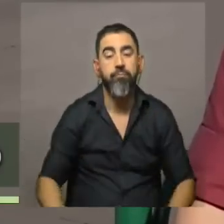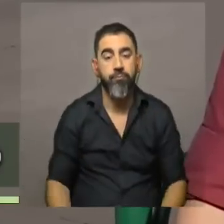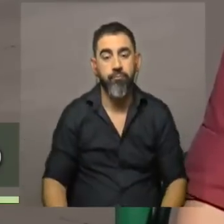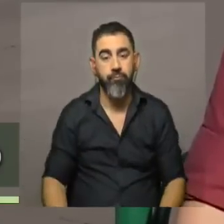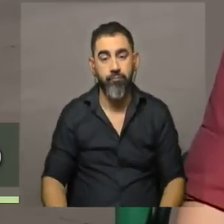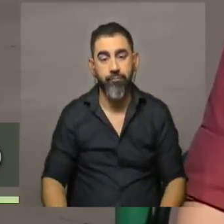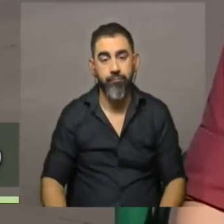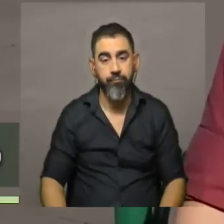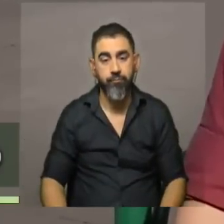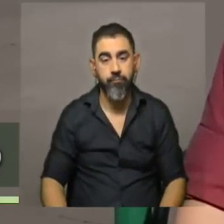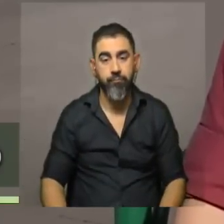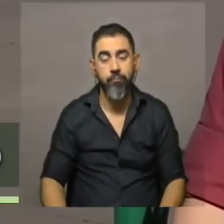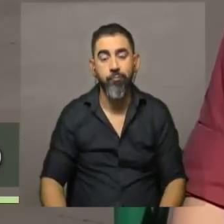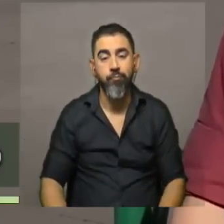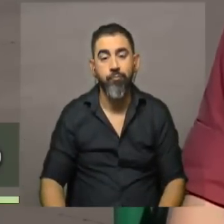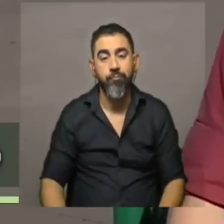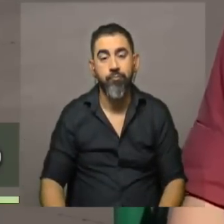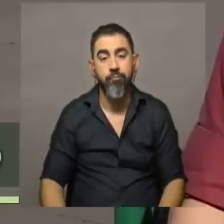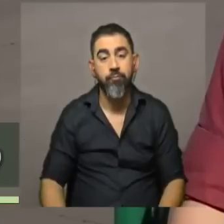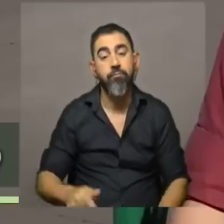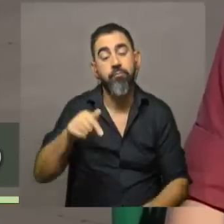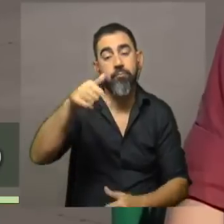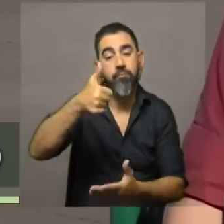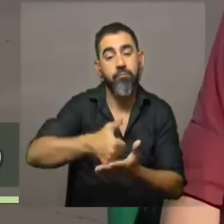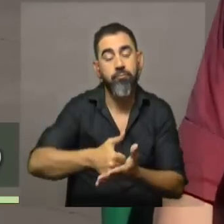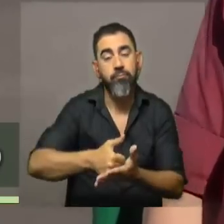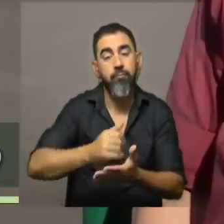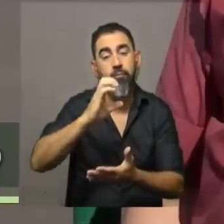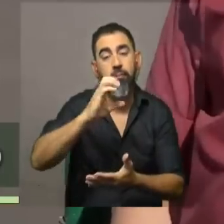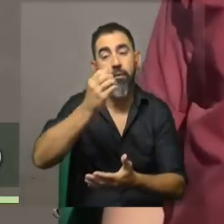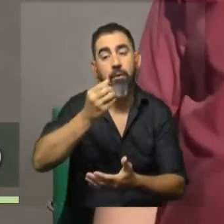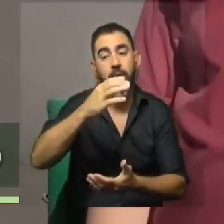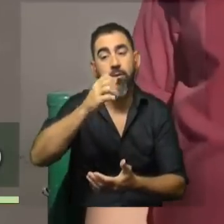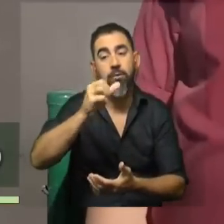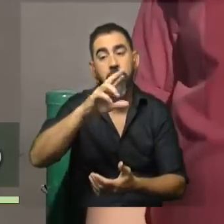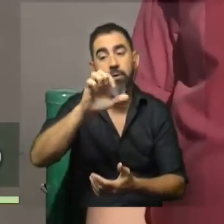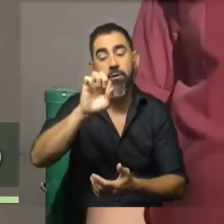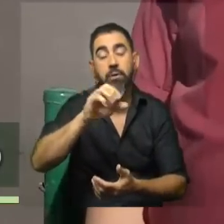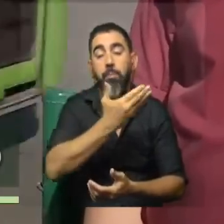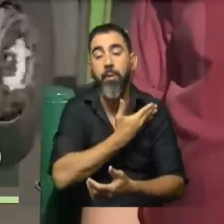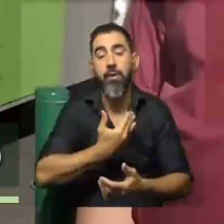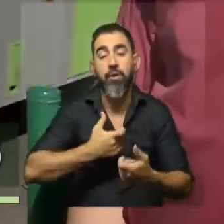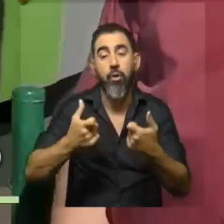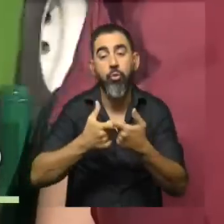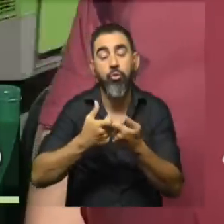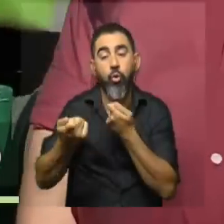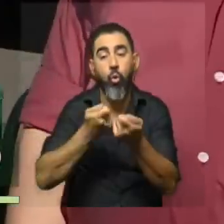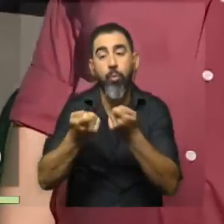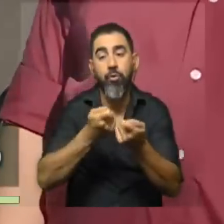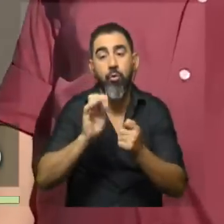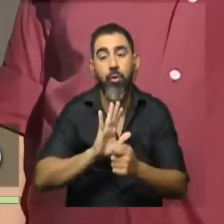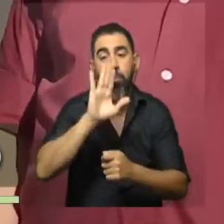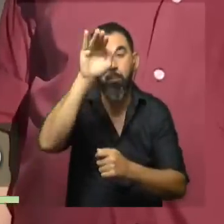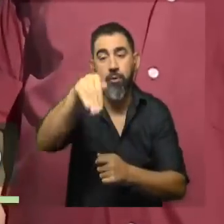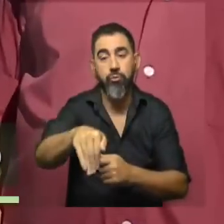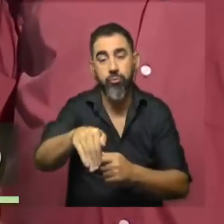que tiene la avenida Agraciada. Por eso estamos con Carlos Cáceres, quien es presidente de la Asociación de Comerciantes de Paso Molino y